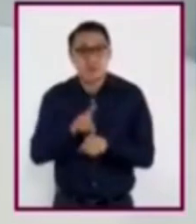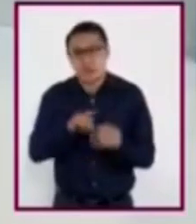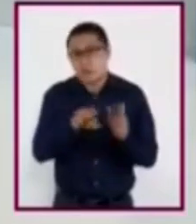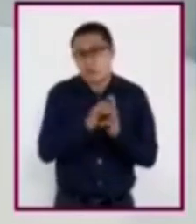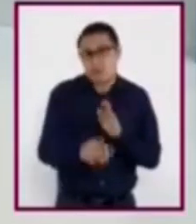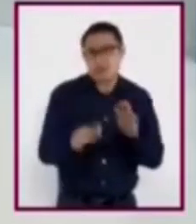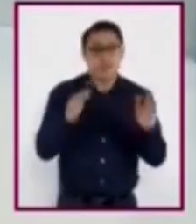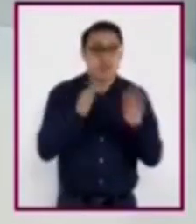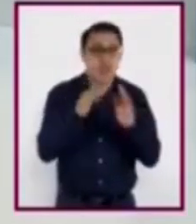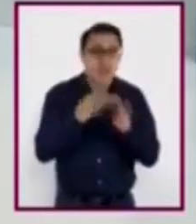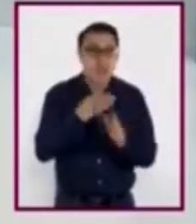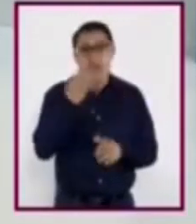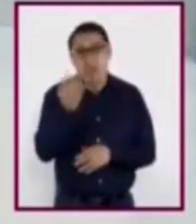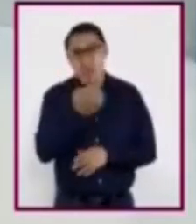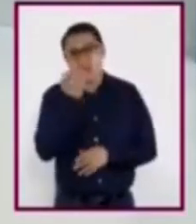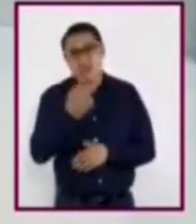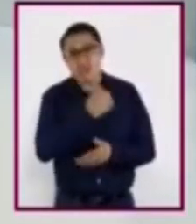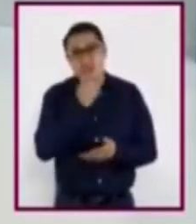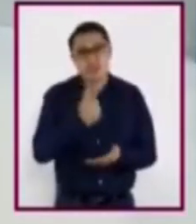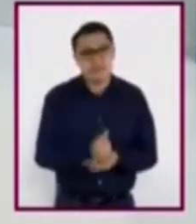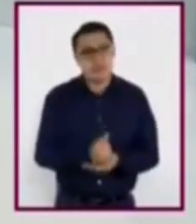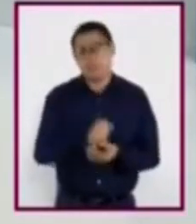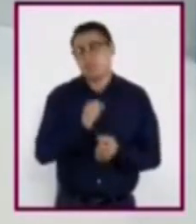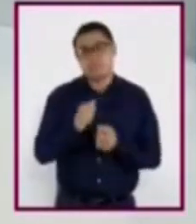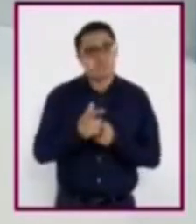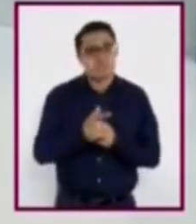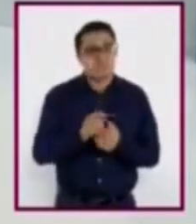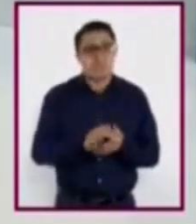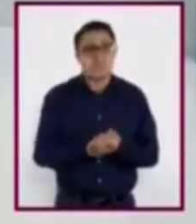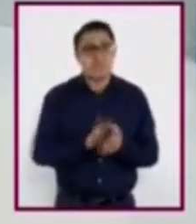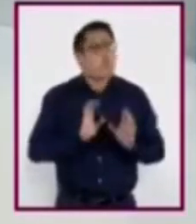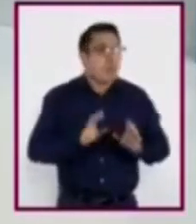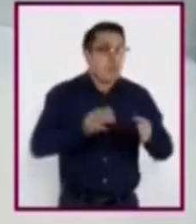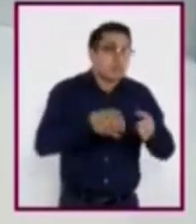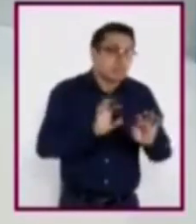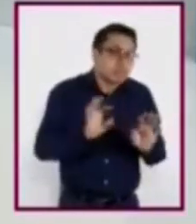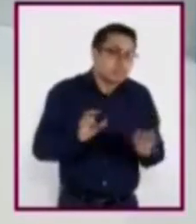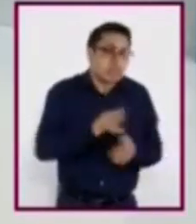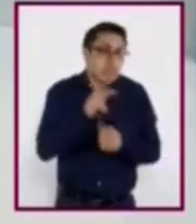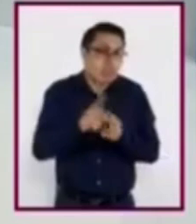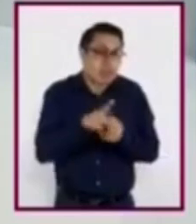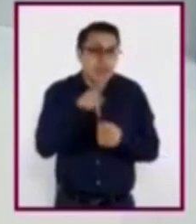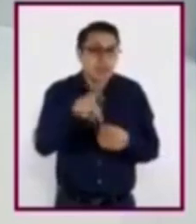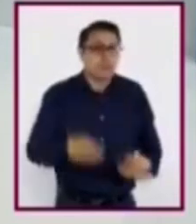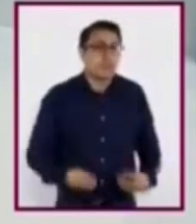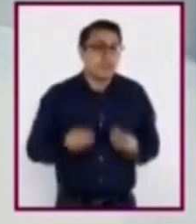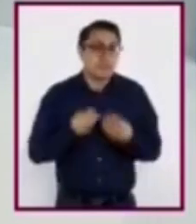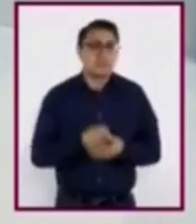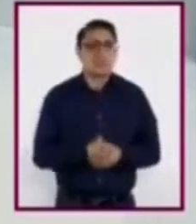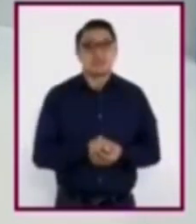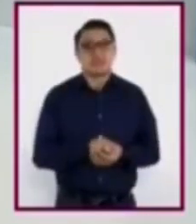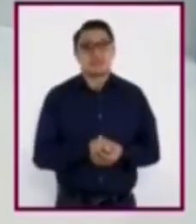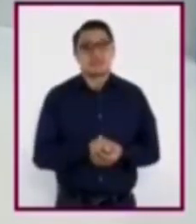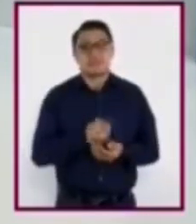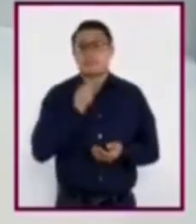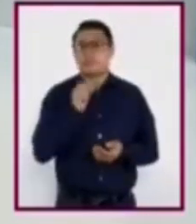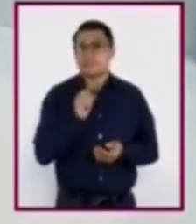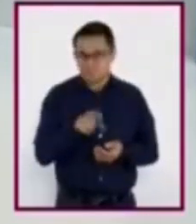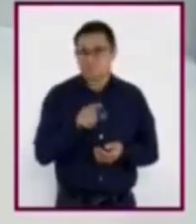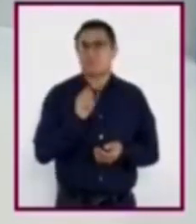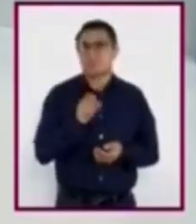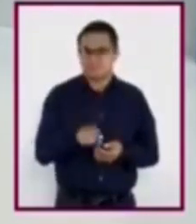casa, su escuela, su ciudad, la comunidad y el país en el que viven. También,